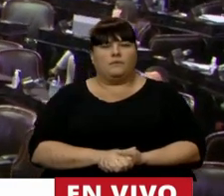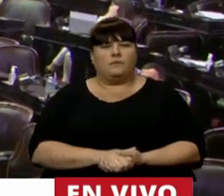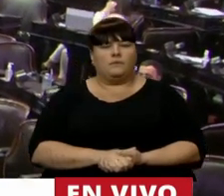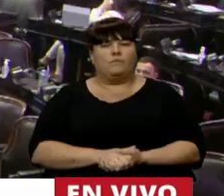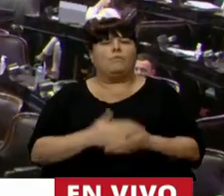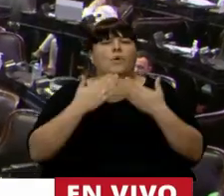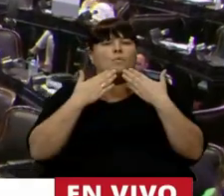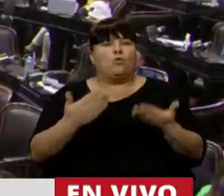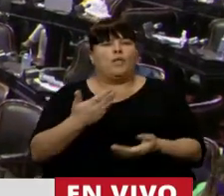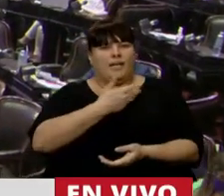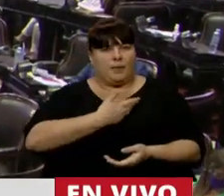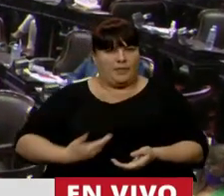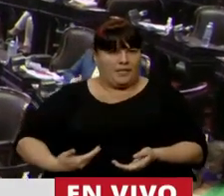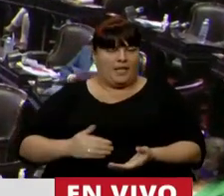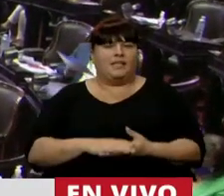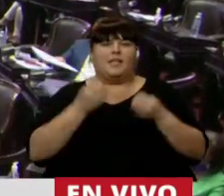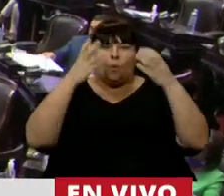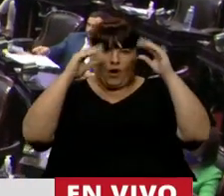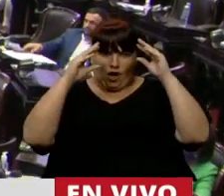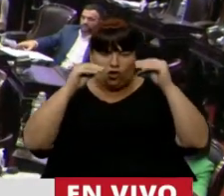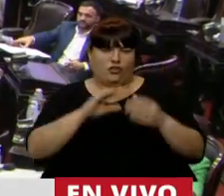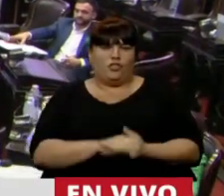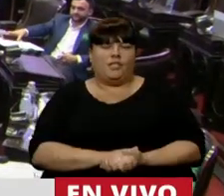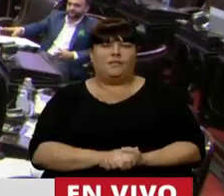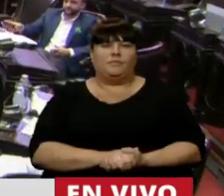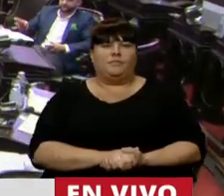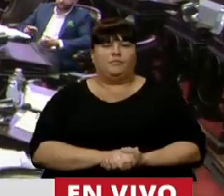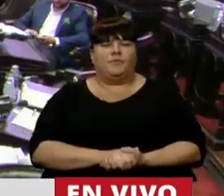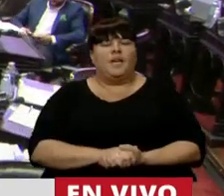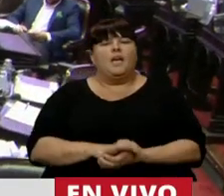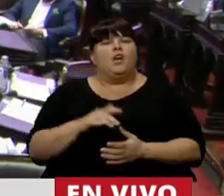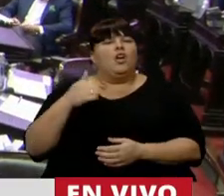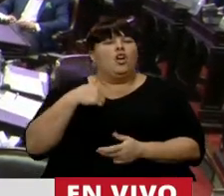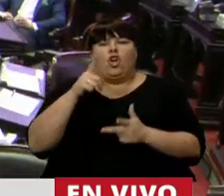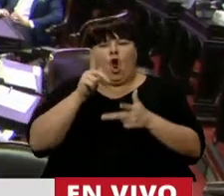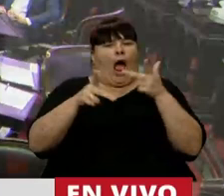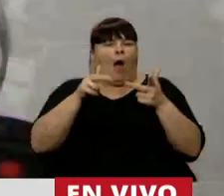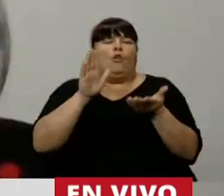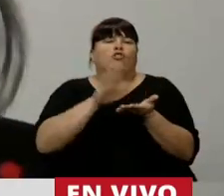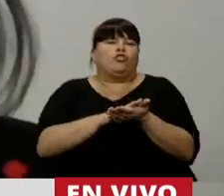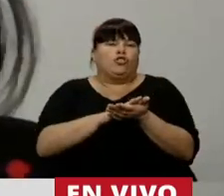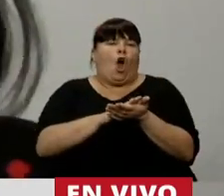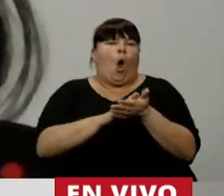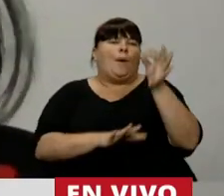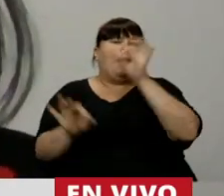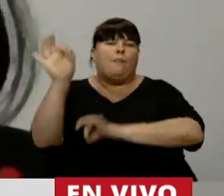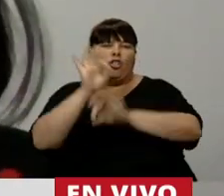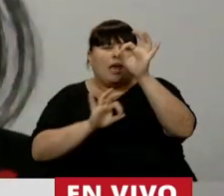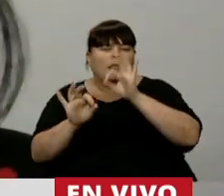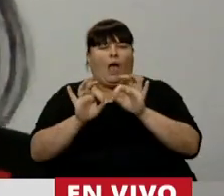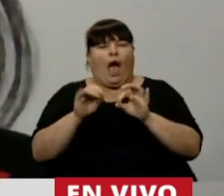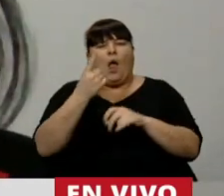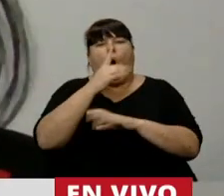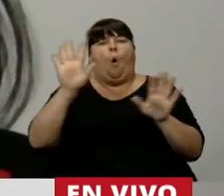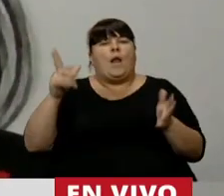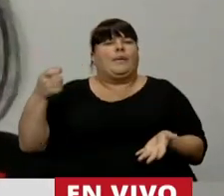Muchas gracias, señor presidente. Buenas noches. Bueno, mire, yo no voy a hablar de las tasas que por